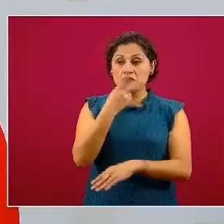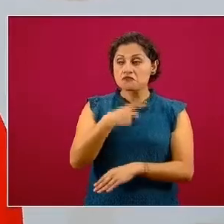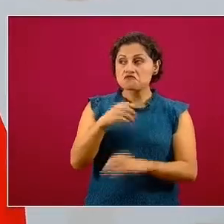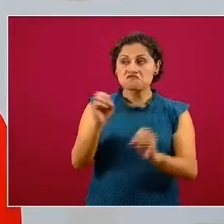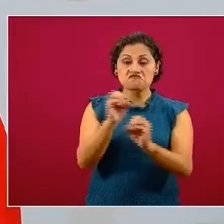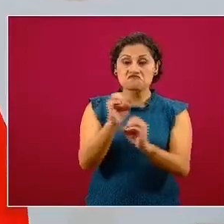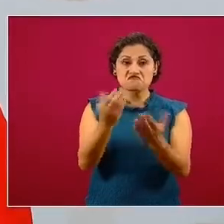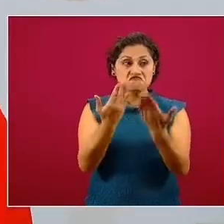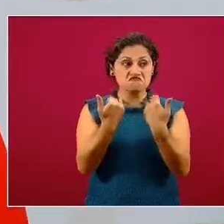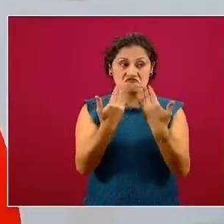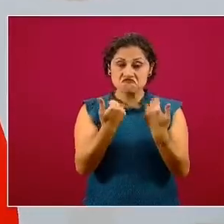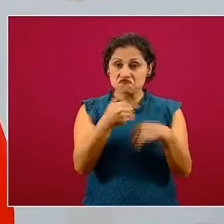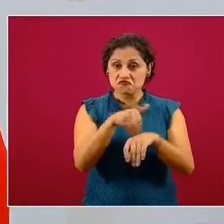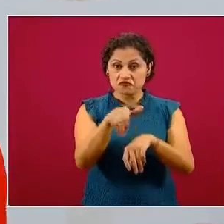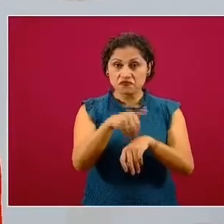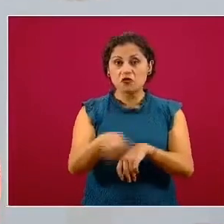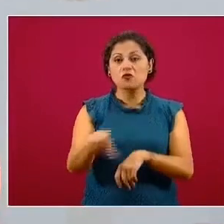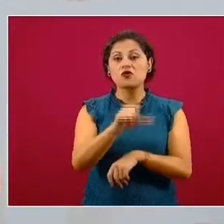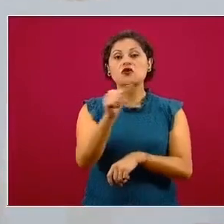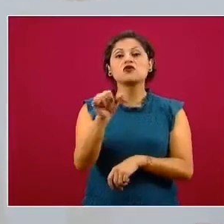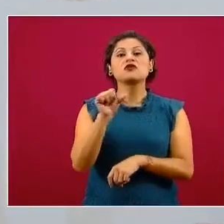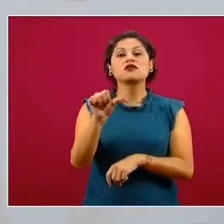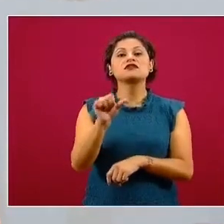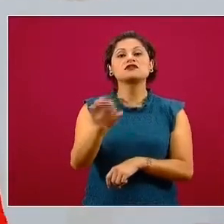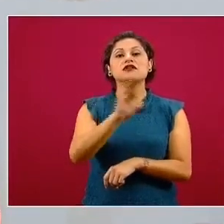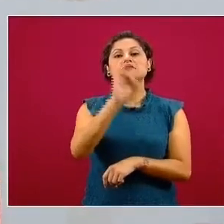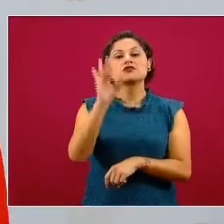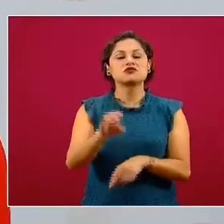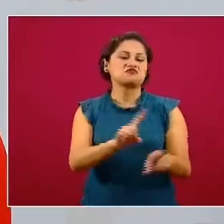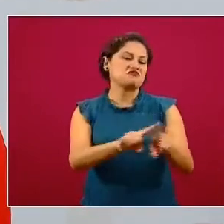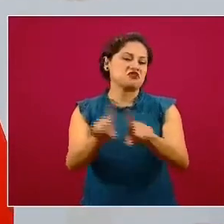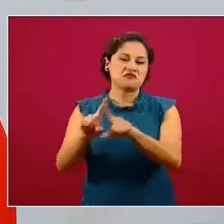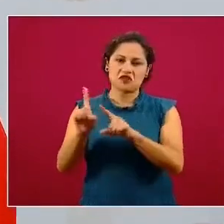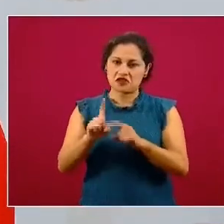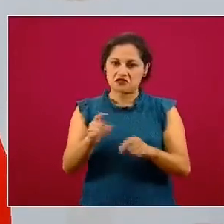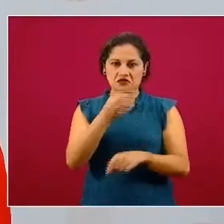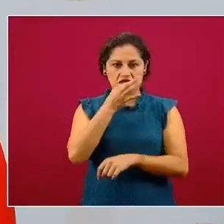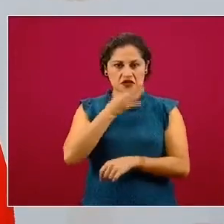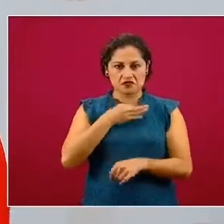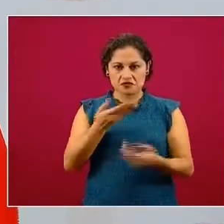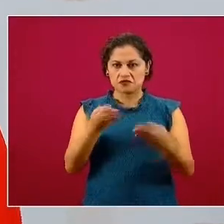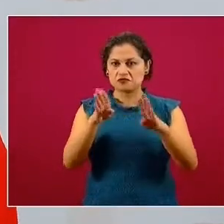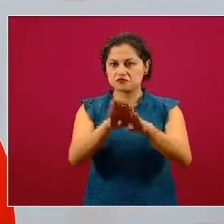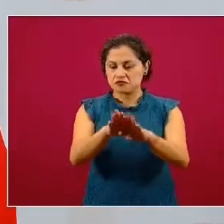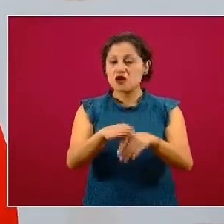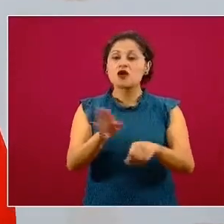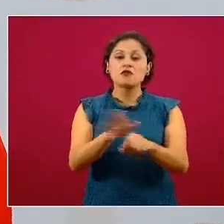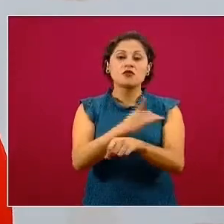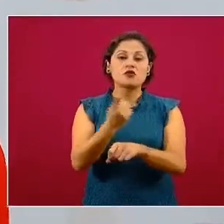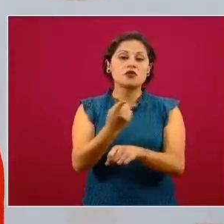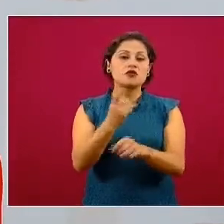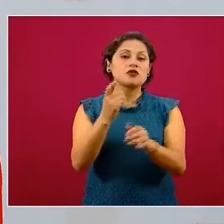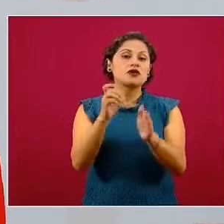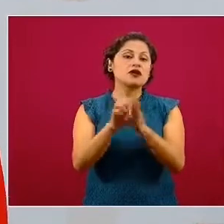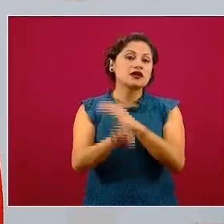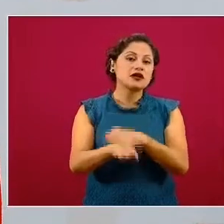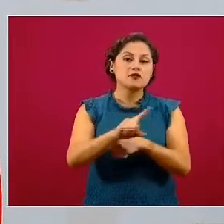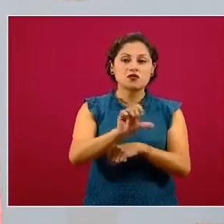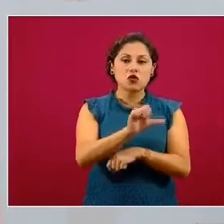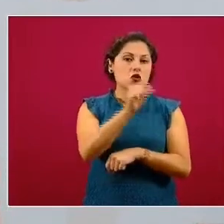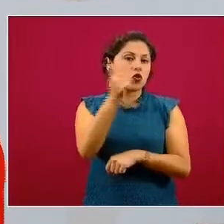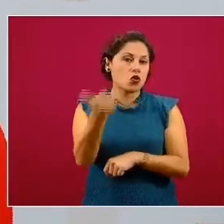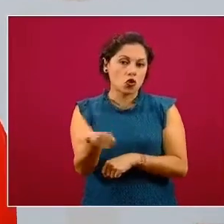16% en otros tipos de rechazo. Por ejemplo, que la cuenta es de otra divisa o que